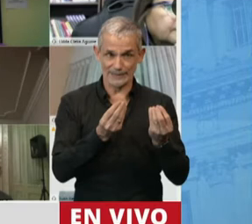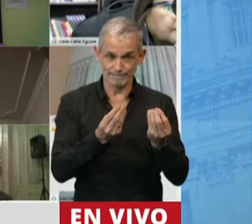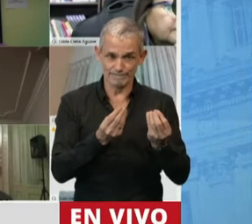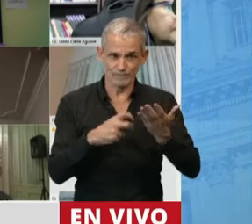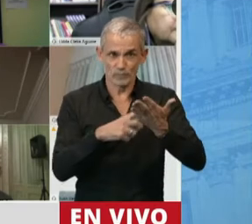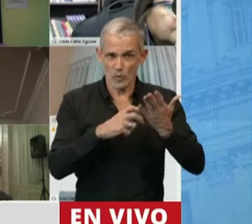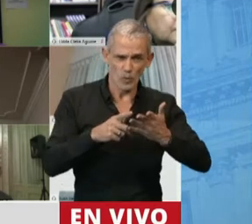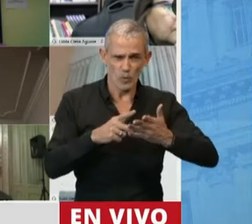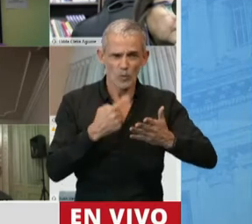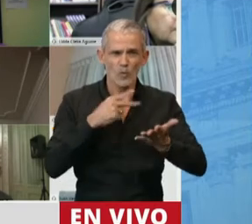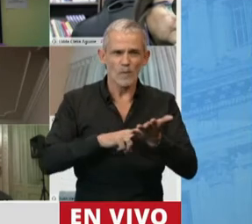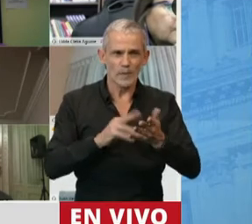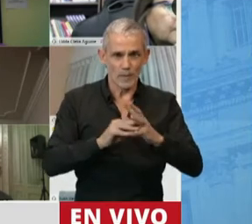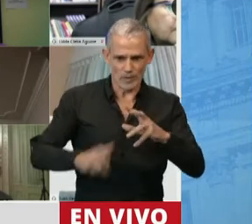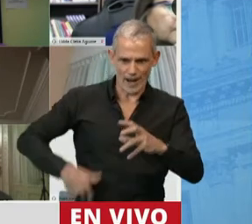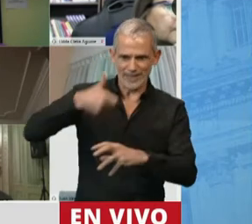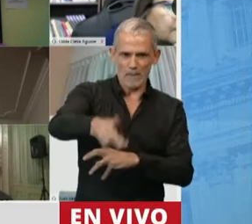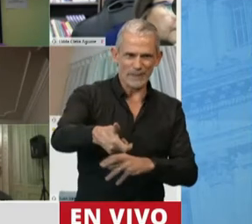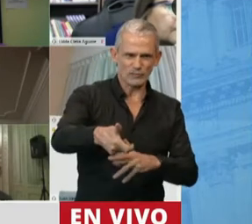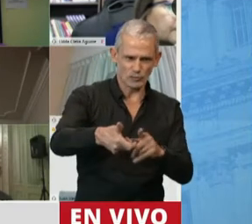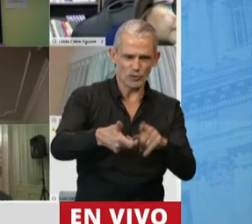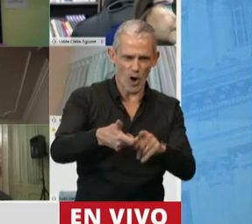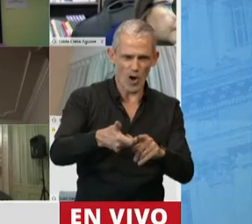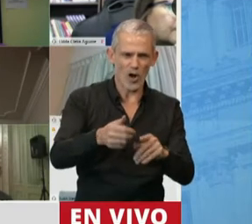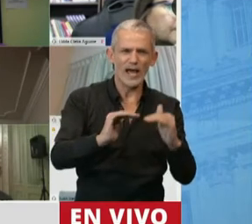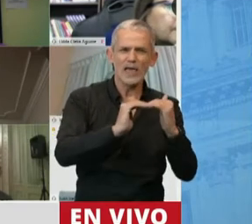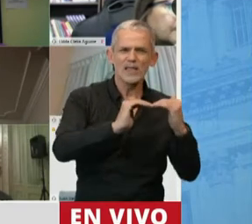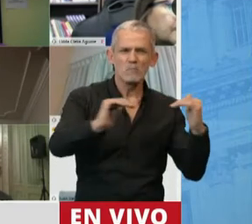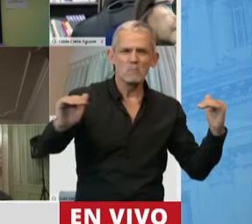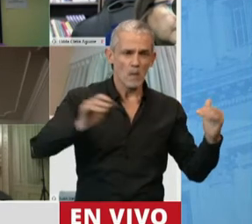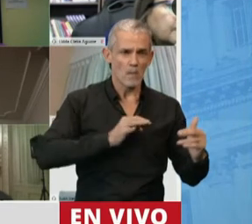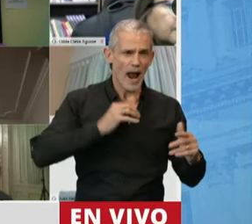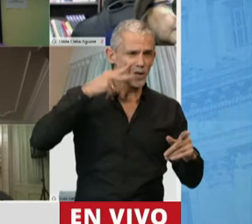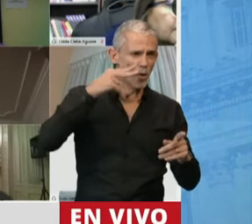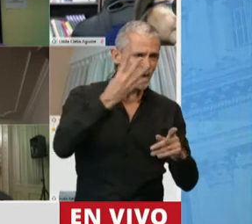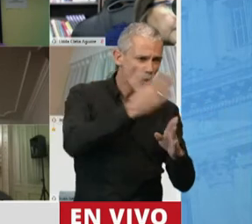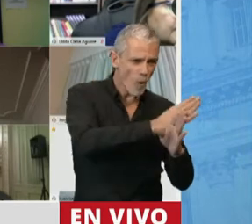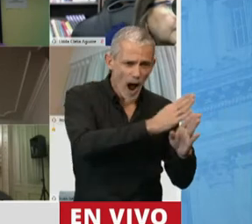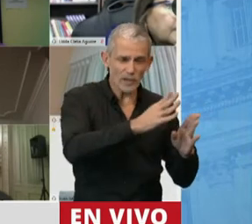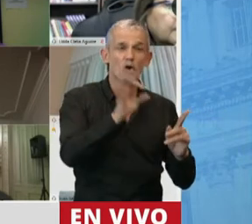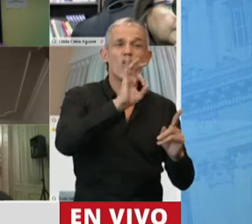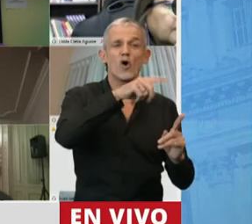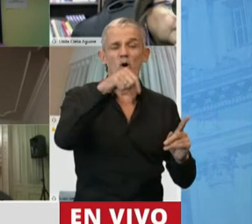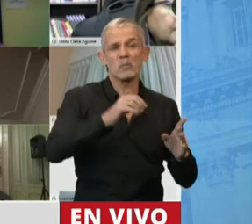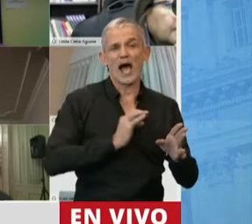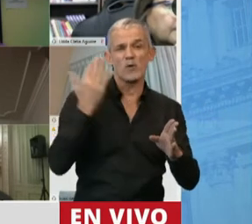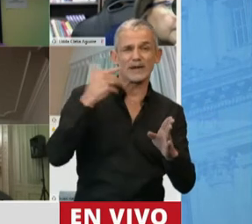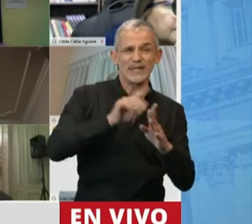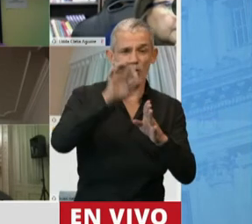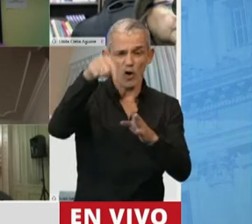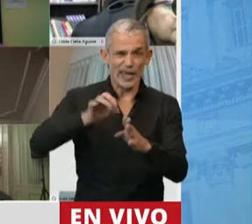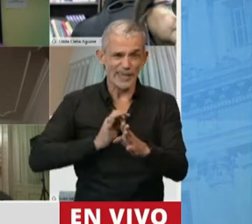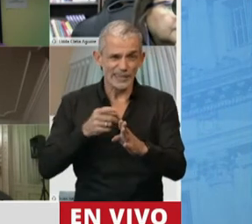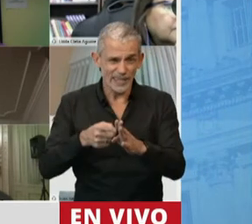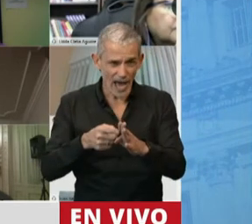fiscal al momento que hubo una decisión de inversión, la estabilidad fiscal no fue nunca, ni en el año 2004, ni tampoco en el año pasado, ni tampoco en este